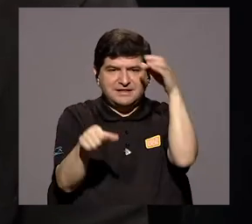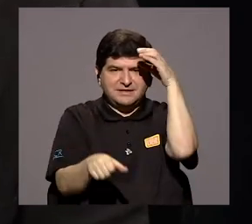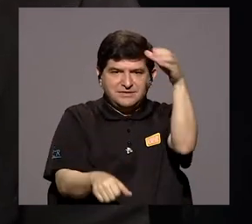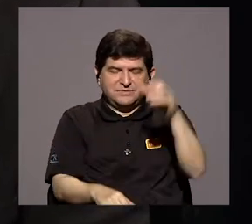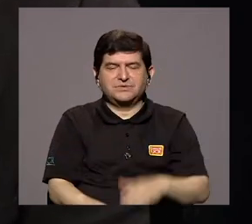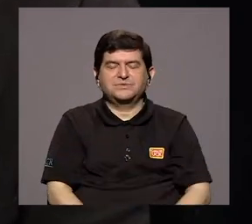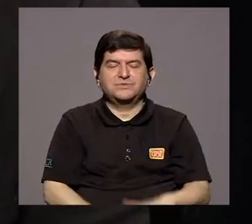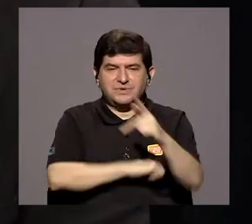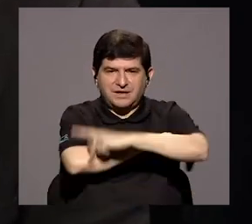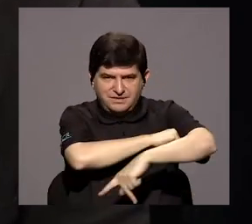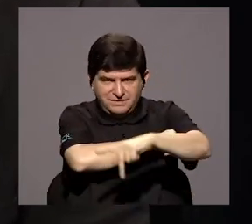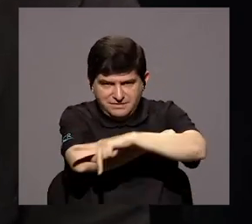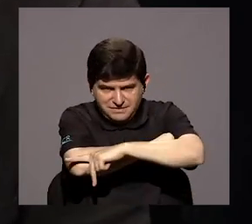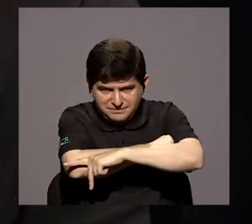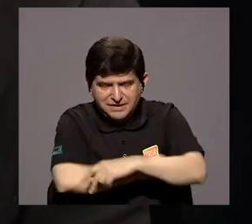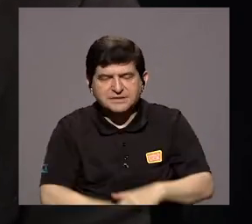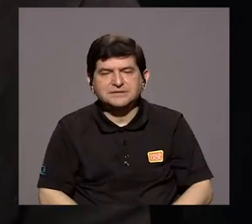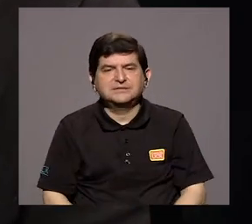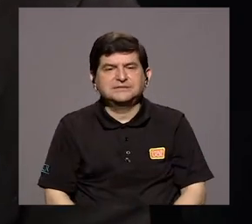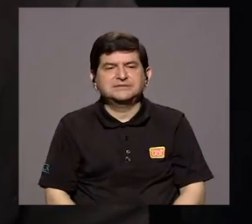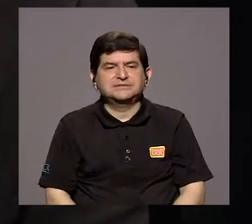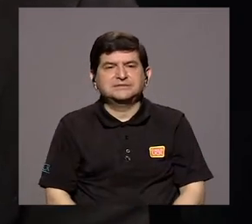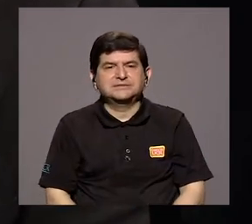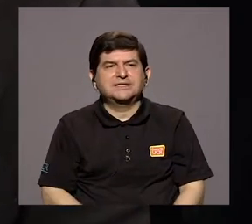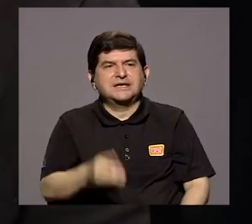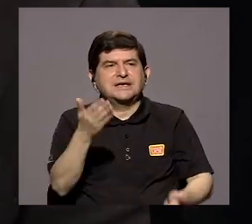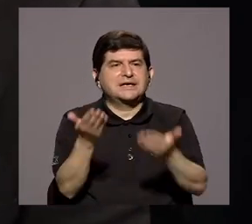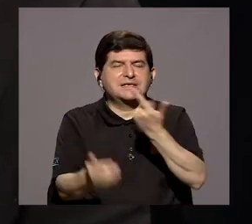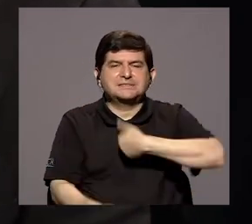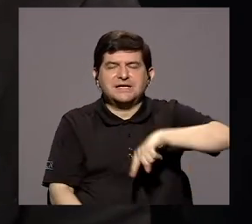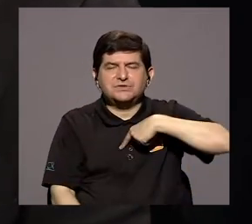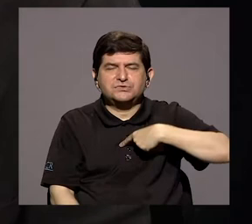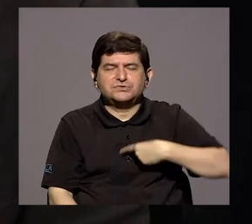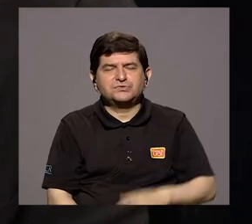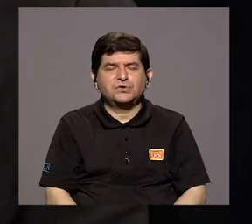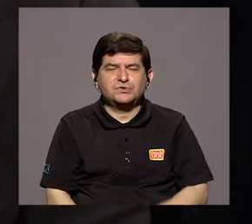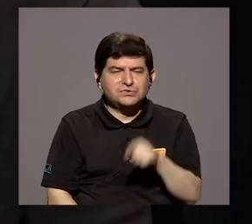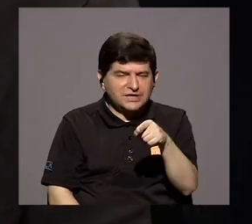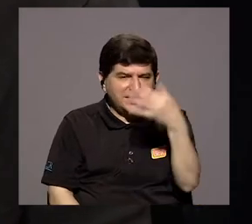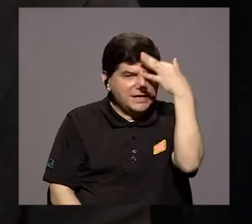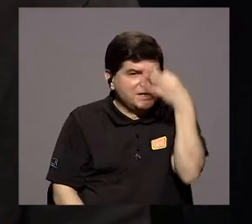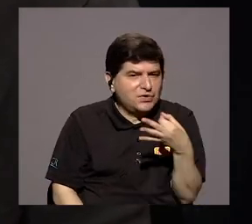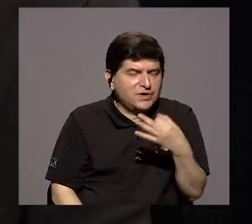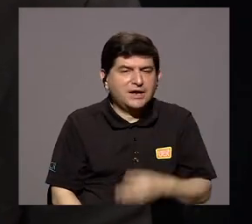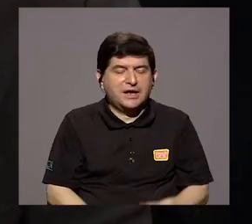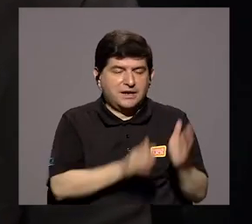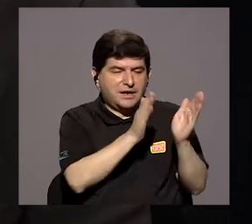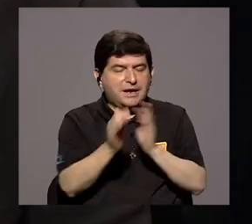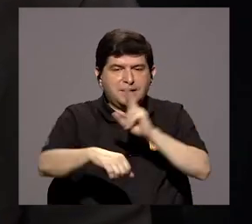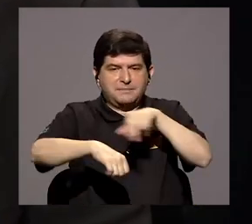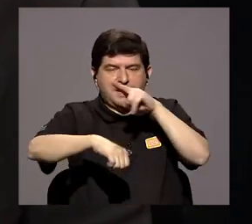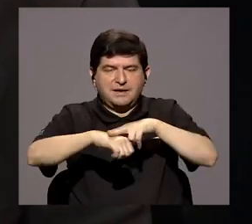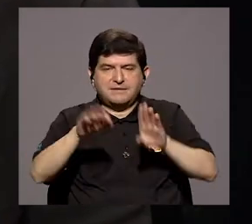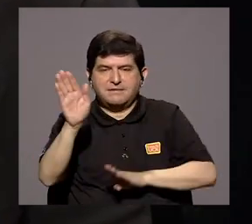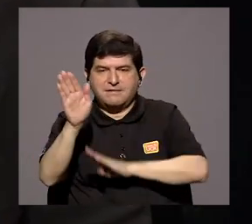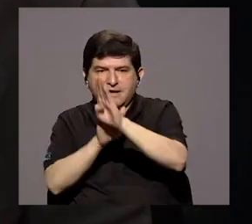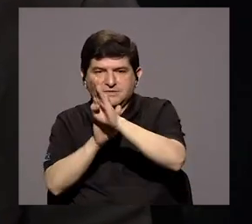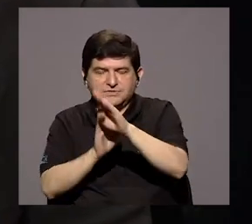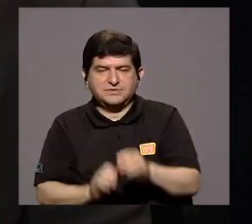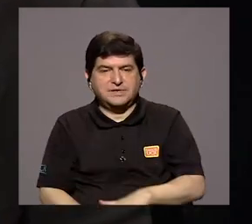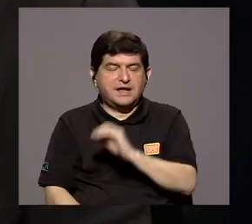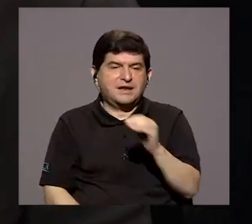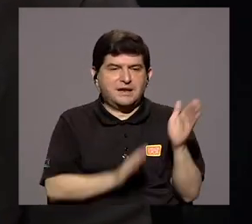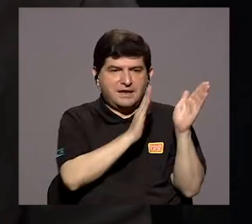país ha sido el plan, digamos, que hemos apostado partiendo de un plan nacional de desarrollo y con un plan de la